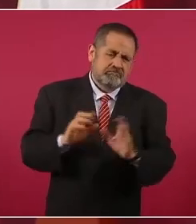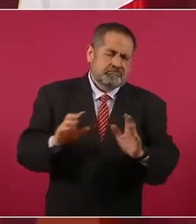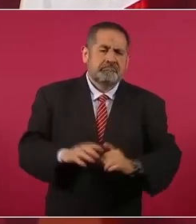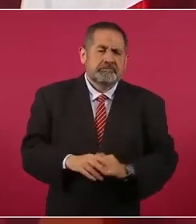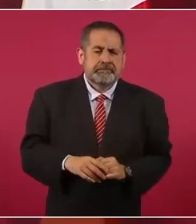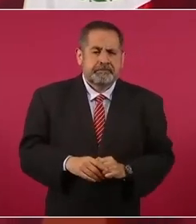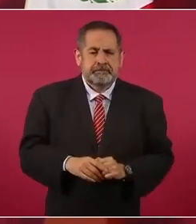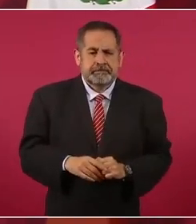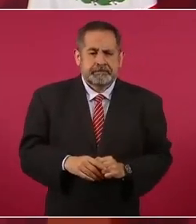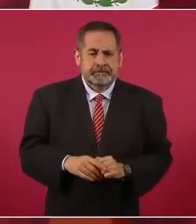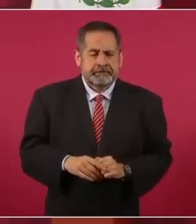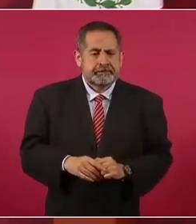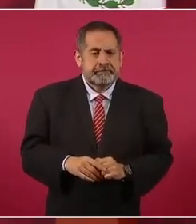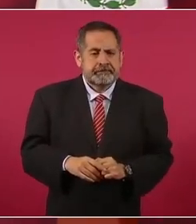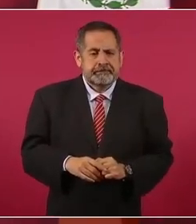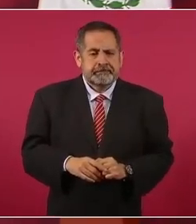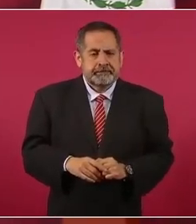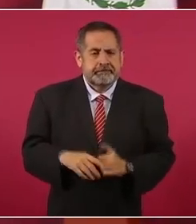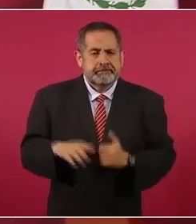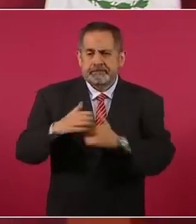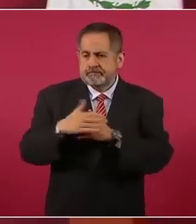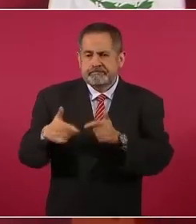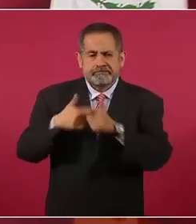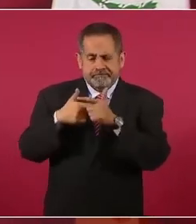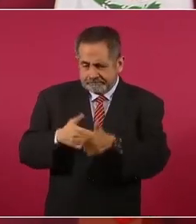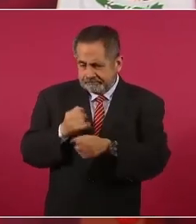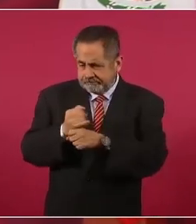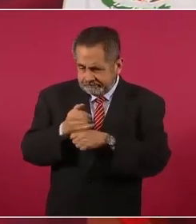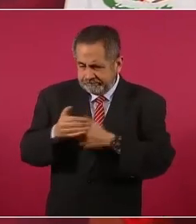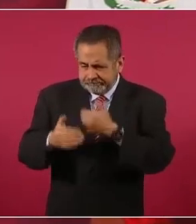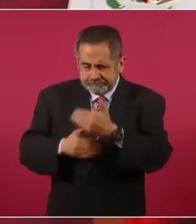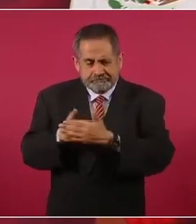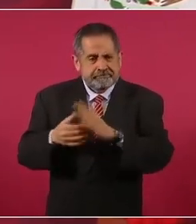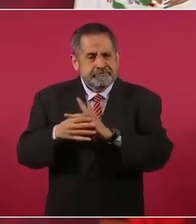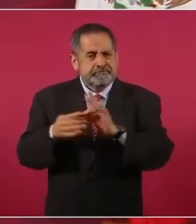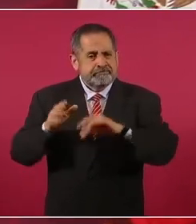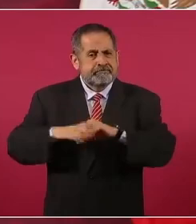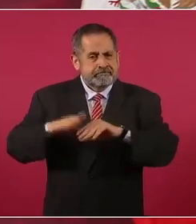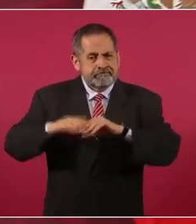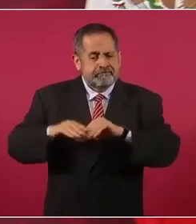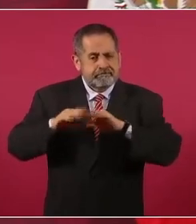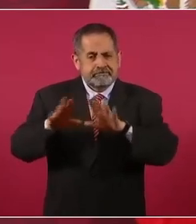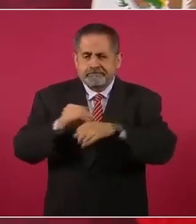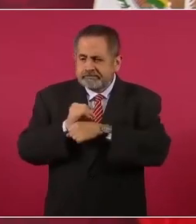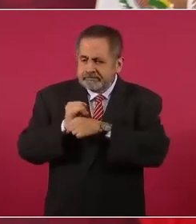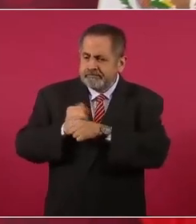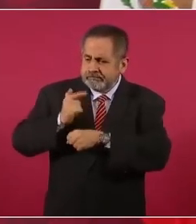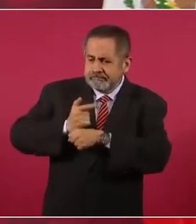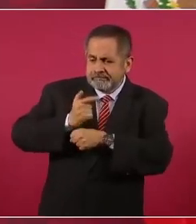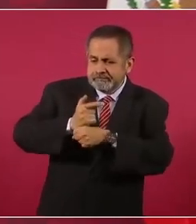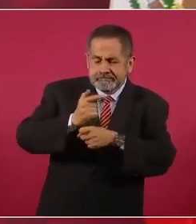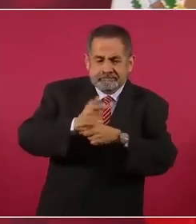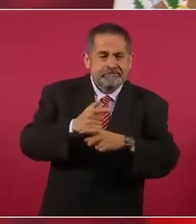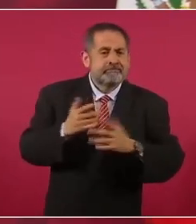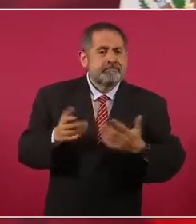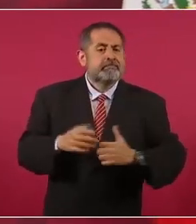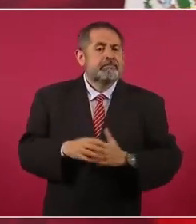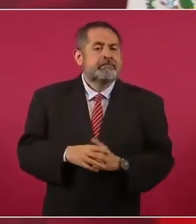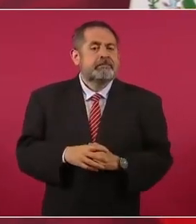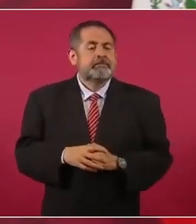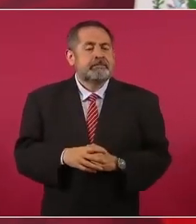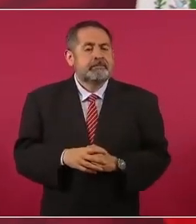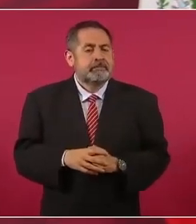y se van a seguir haciendo averiguaciones y se va a ir